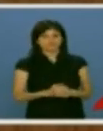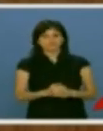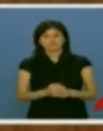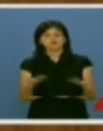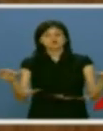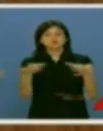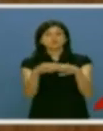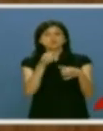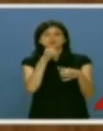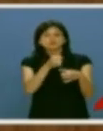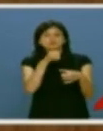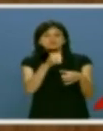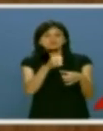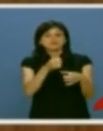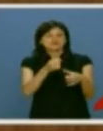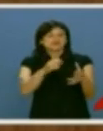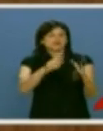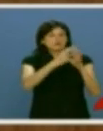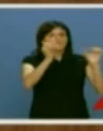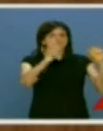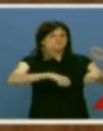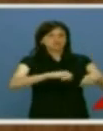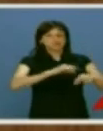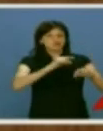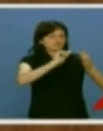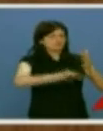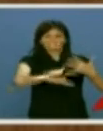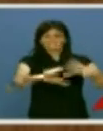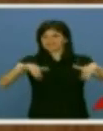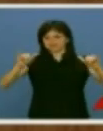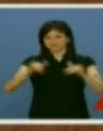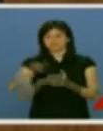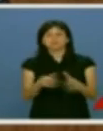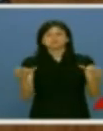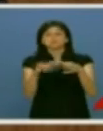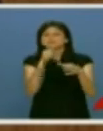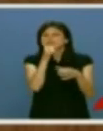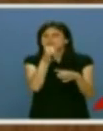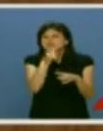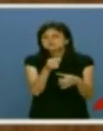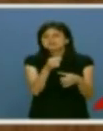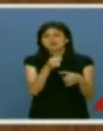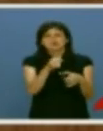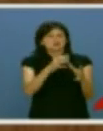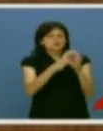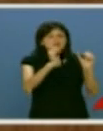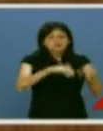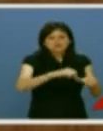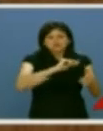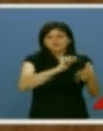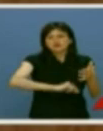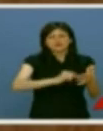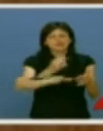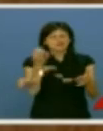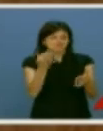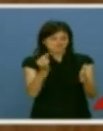El Grupo Socialista no va a firmar ningún pacto en esta legislatura. El Grupo Socialista no va a firmar ningún pacto en esta legislatura que